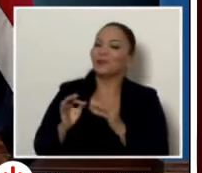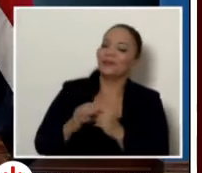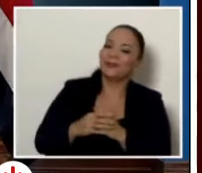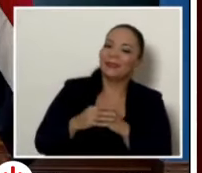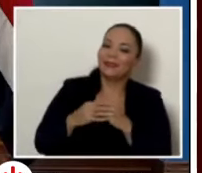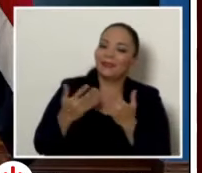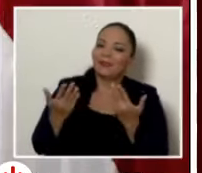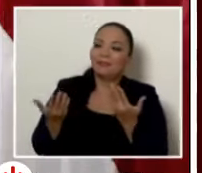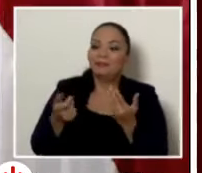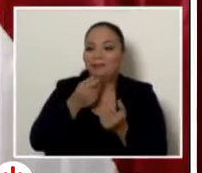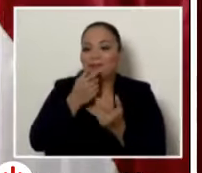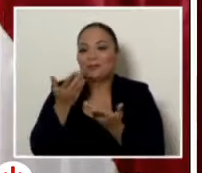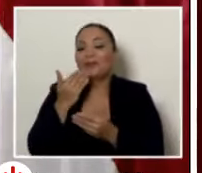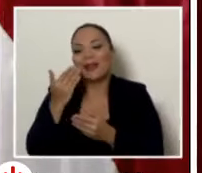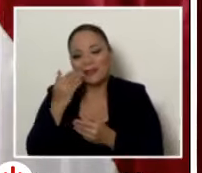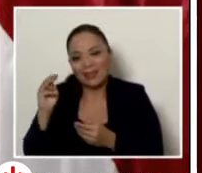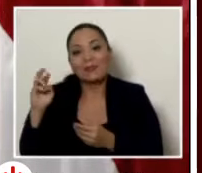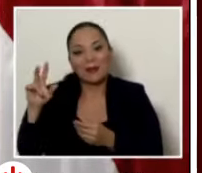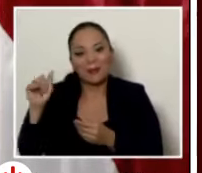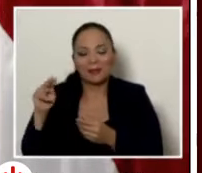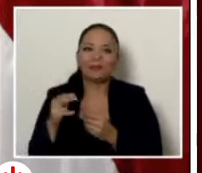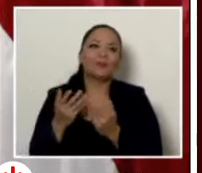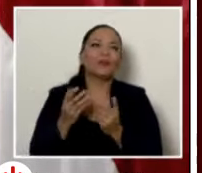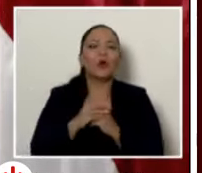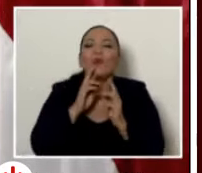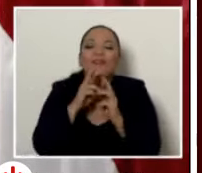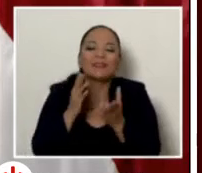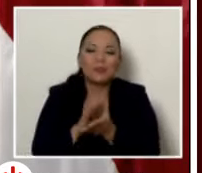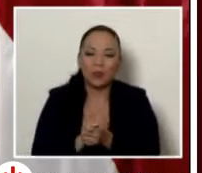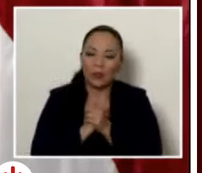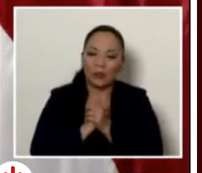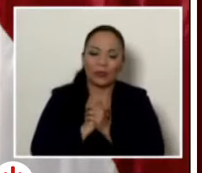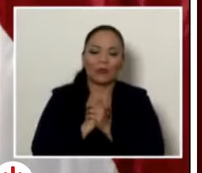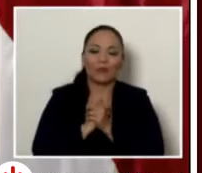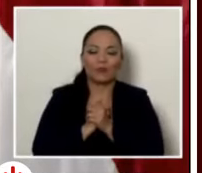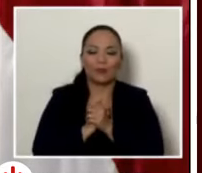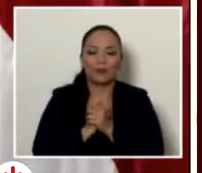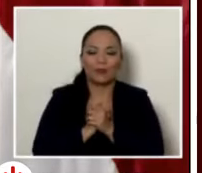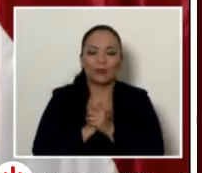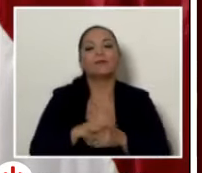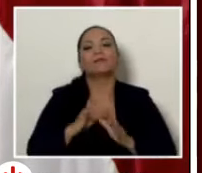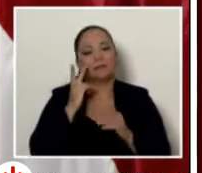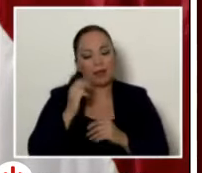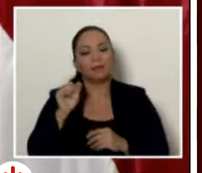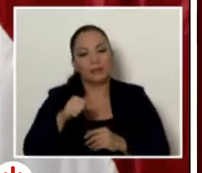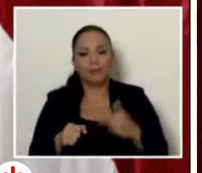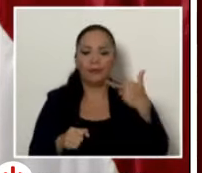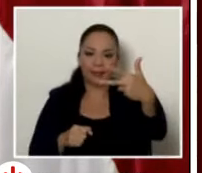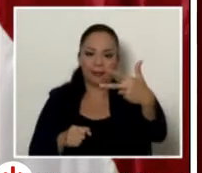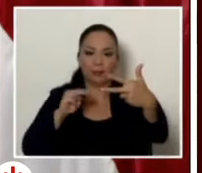usted hay como contestar esto si hay tres medios la nación